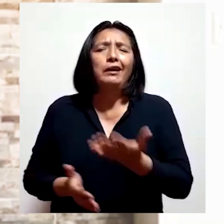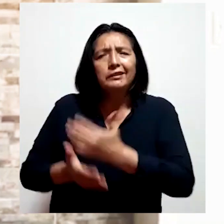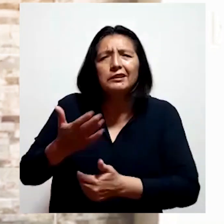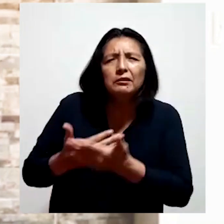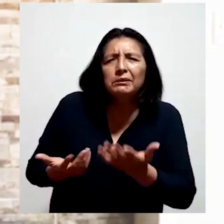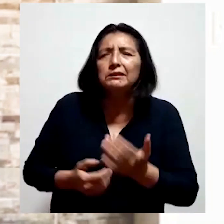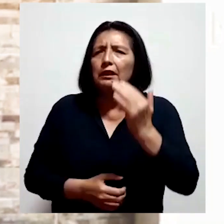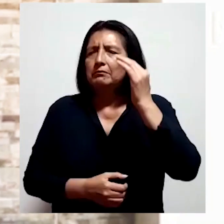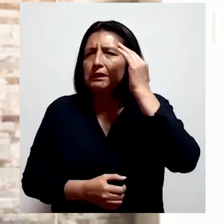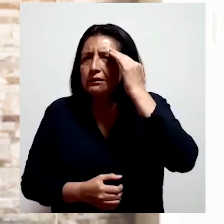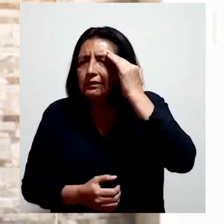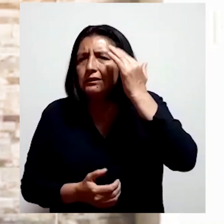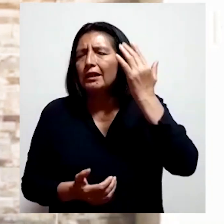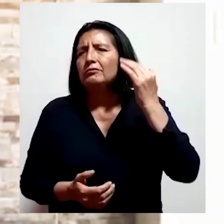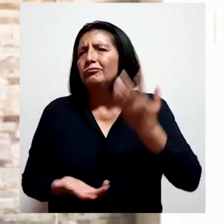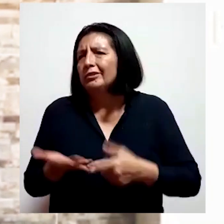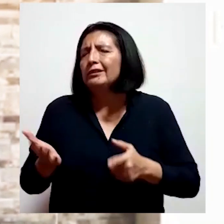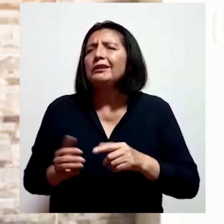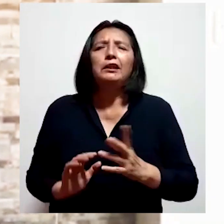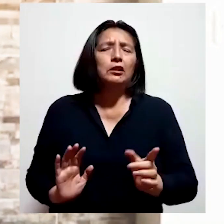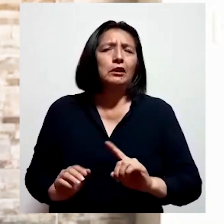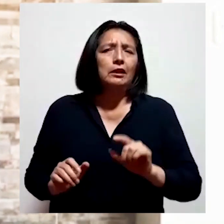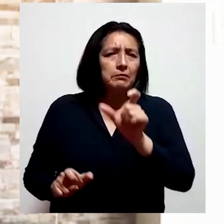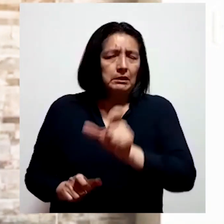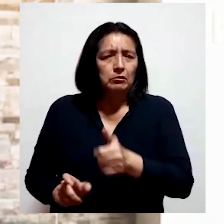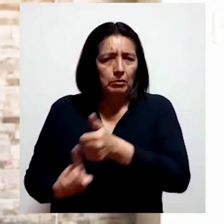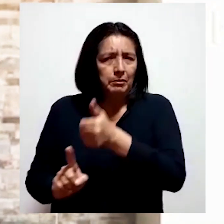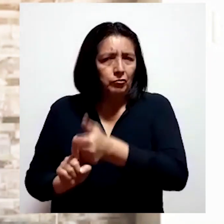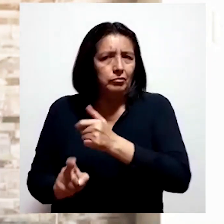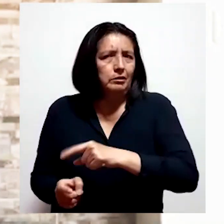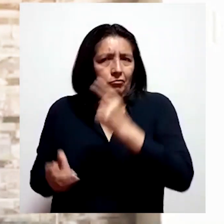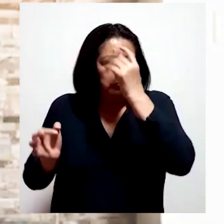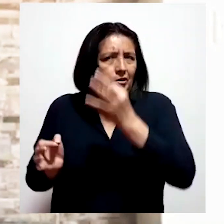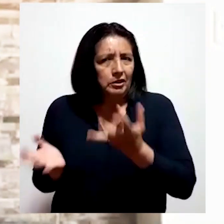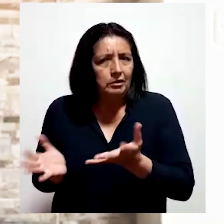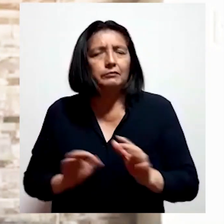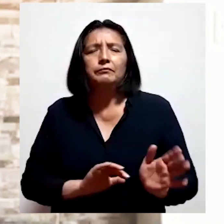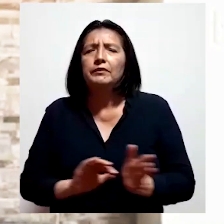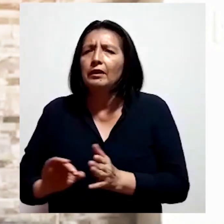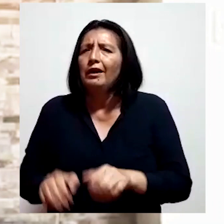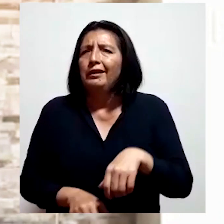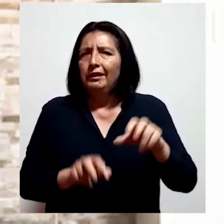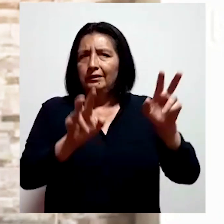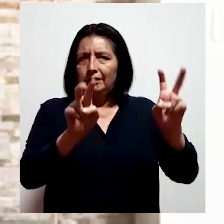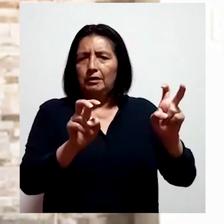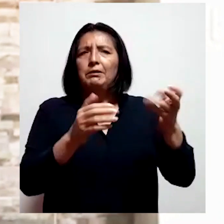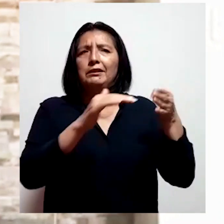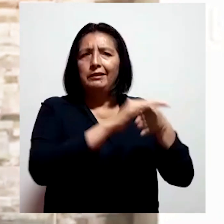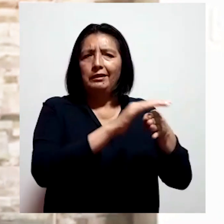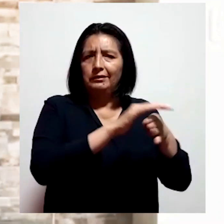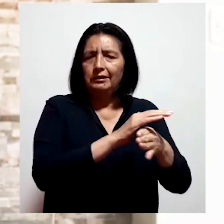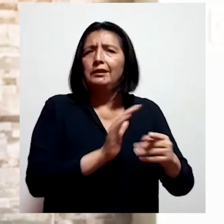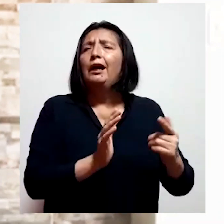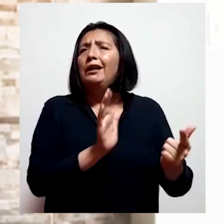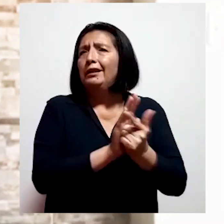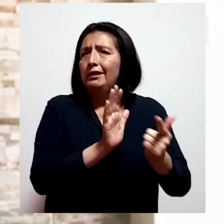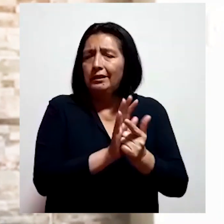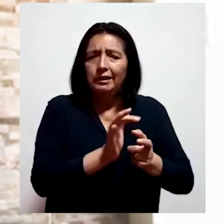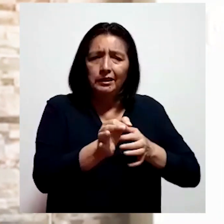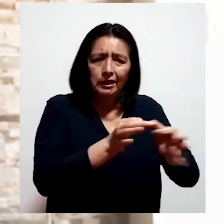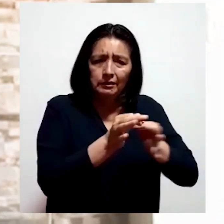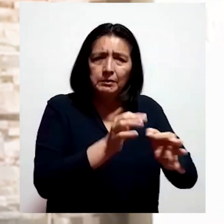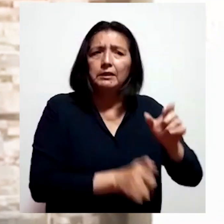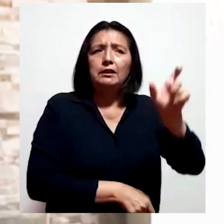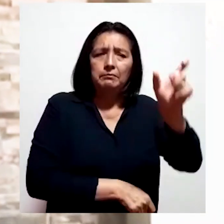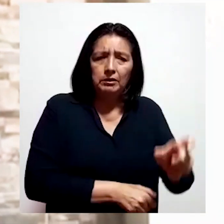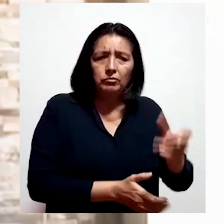de las discapacidades mentales o intelectuales que impiden el discernimiento. En el aspecto de accesibilidad, la ley menciona